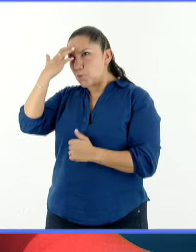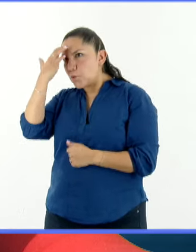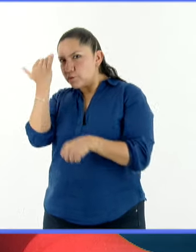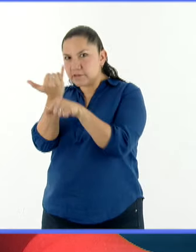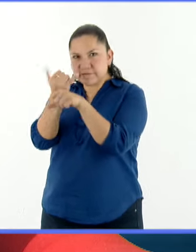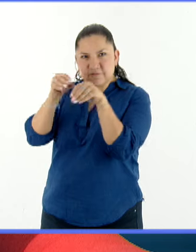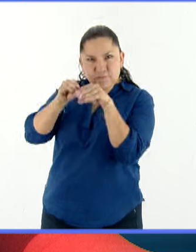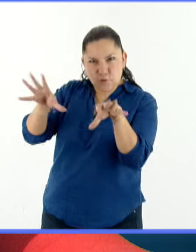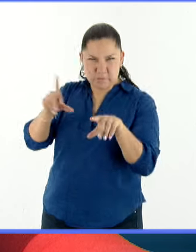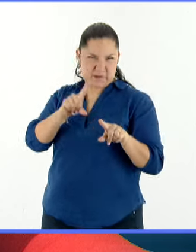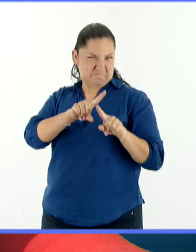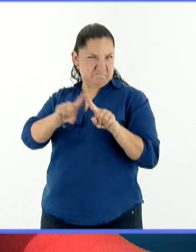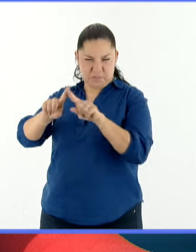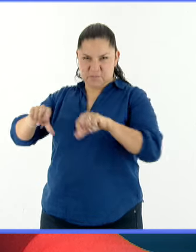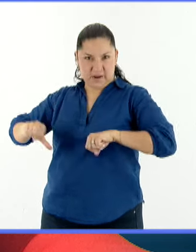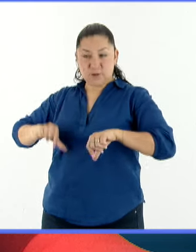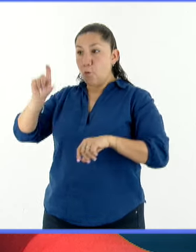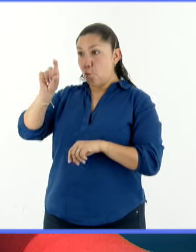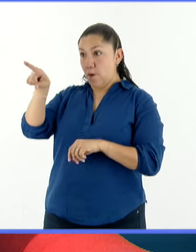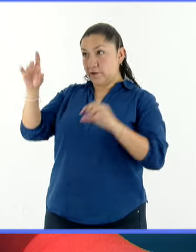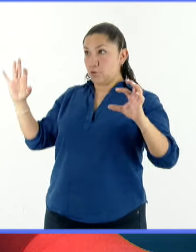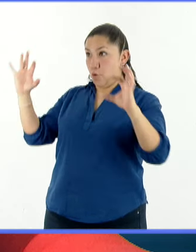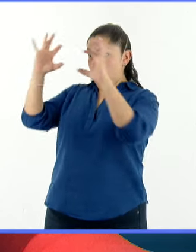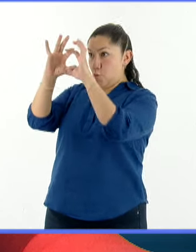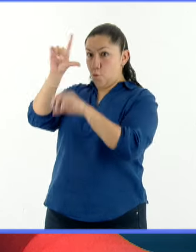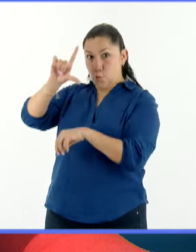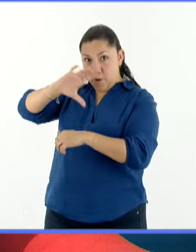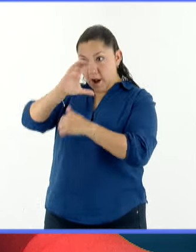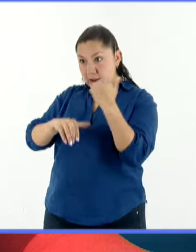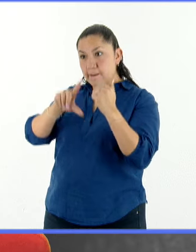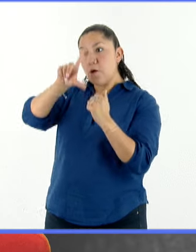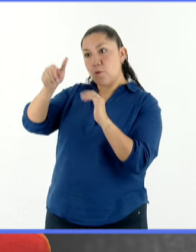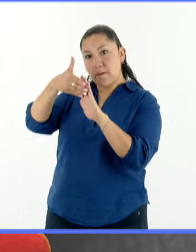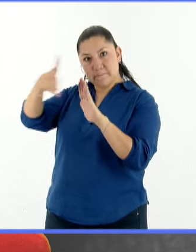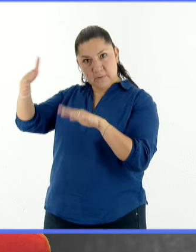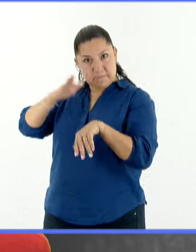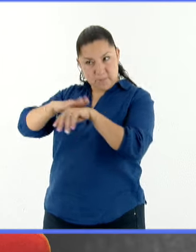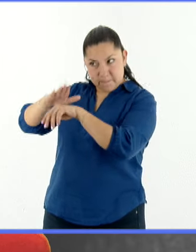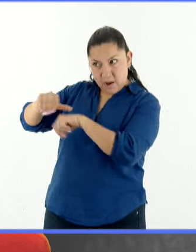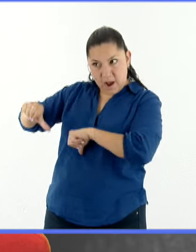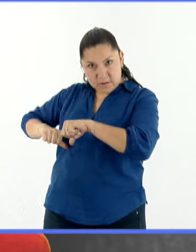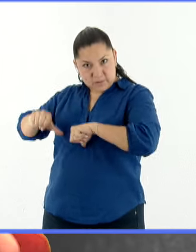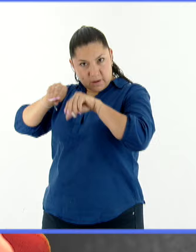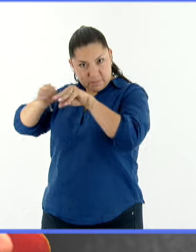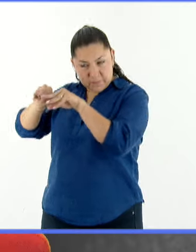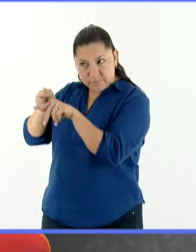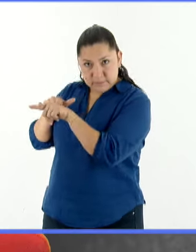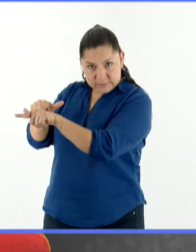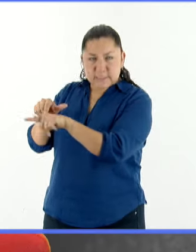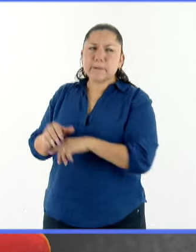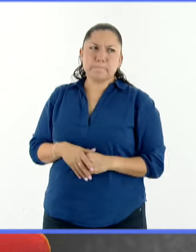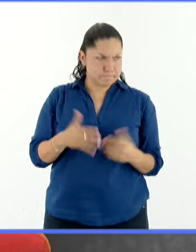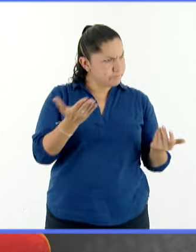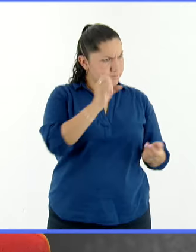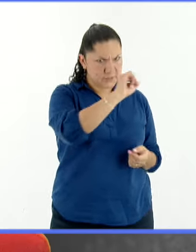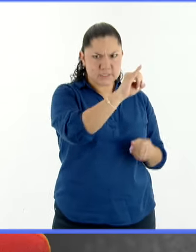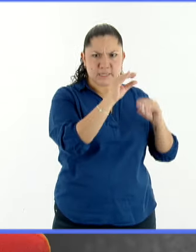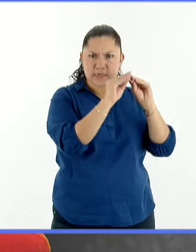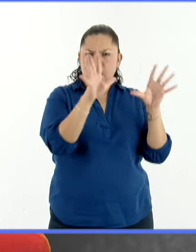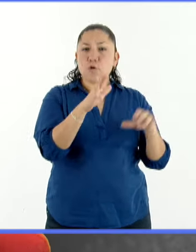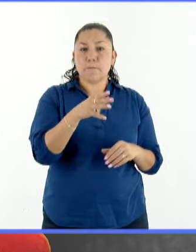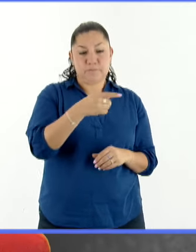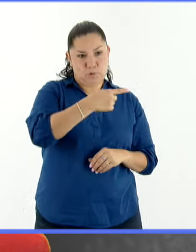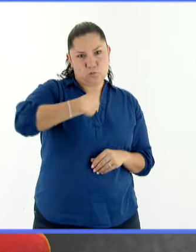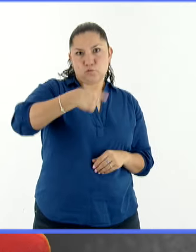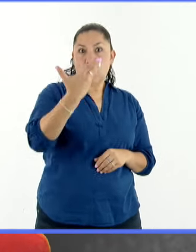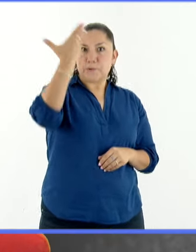las actividades continúan aún después del próximo lunes. Sí, bueno, ahí hemos estado, bueno, hubo una conferencia de prensa entonces hace